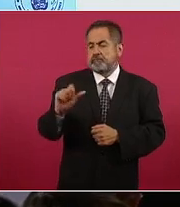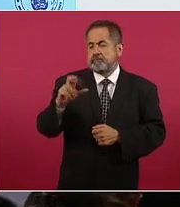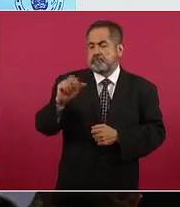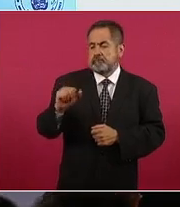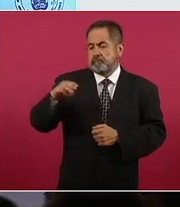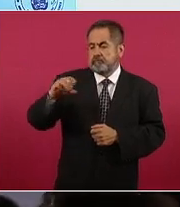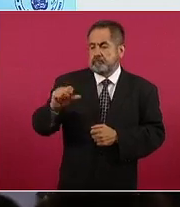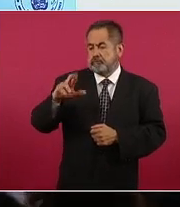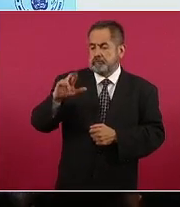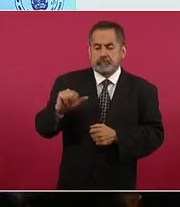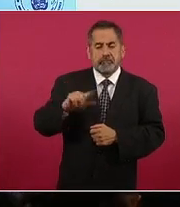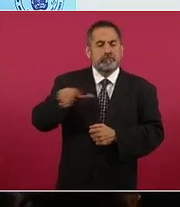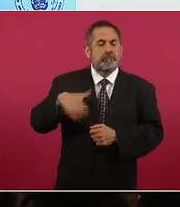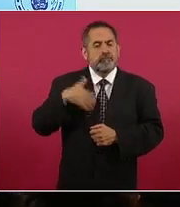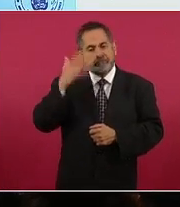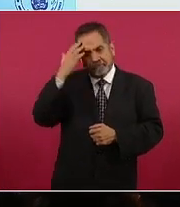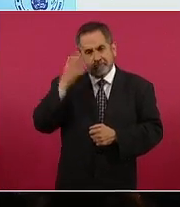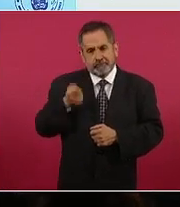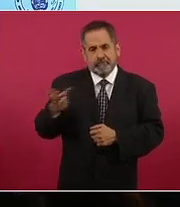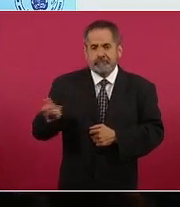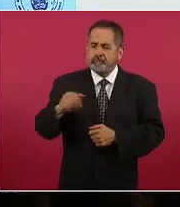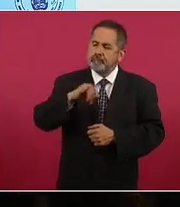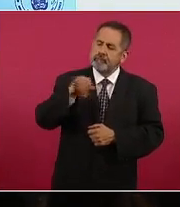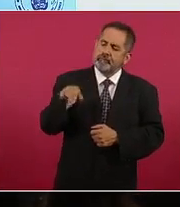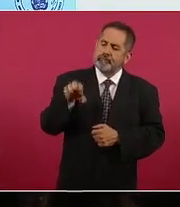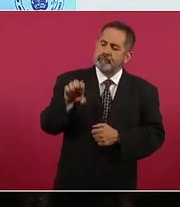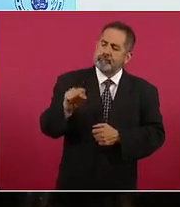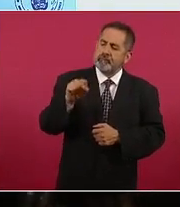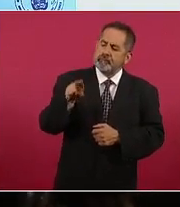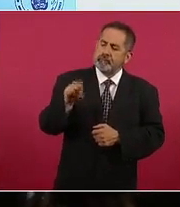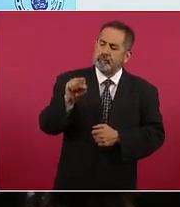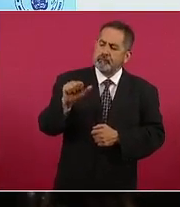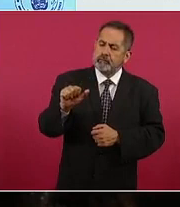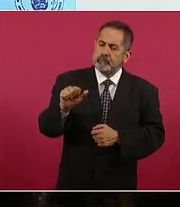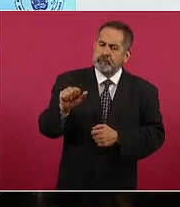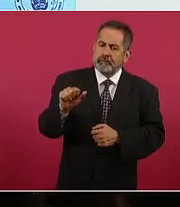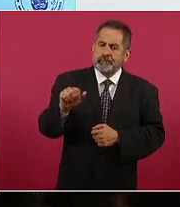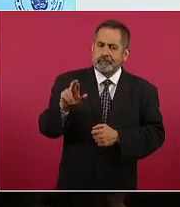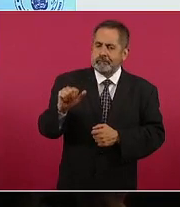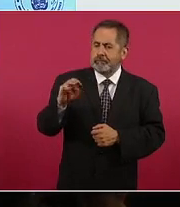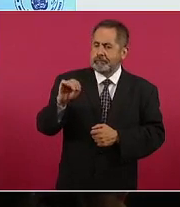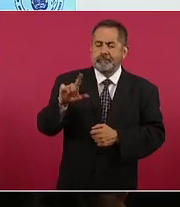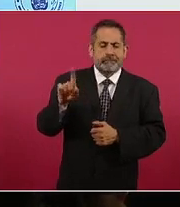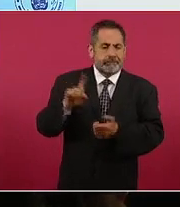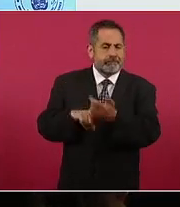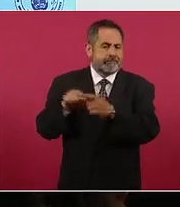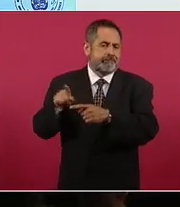Rodríguez Ramírez, mejor conocida como Jesúsa Rodríguez. Ustedes la conocen muy bien, entrañable compañera, amiga,